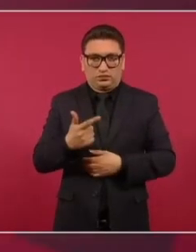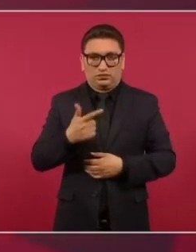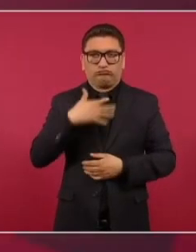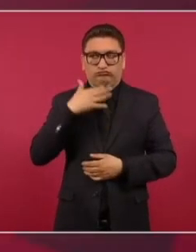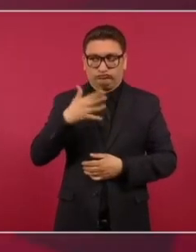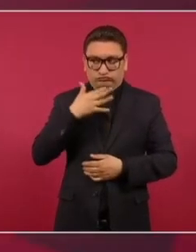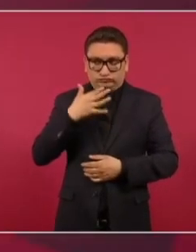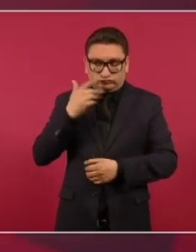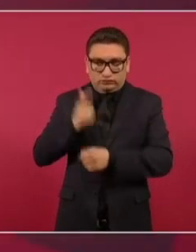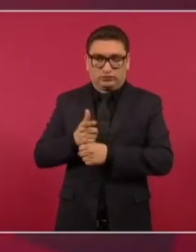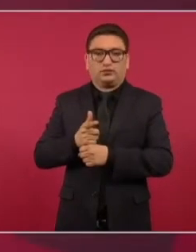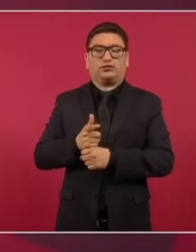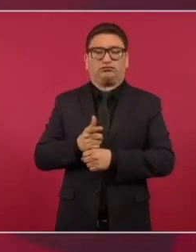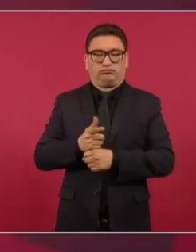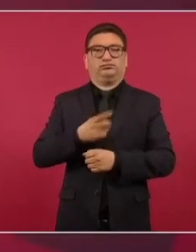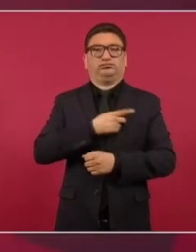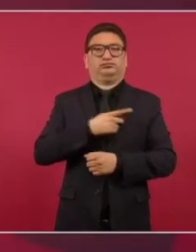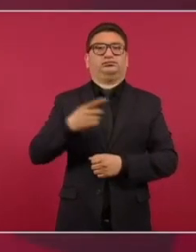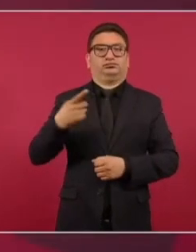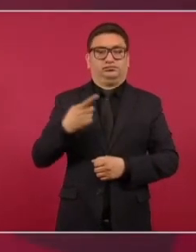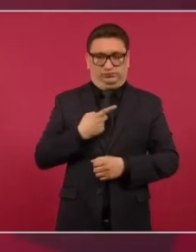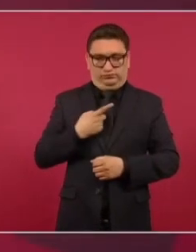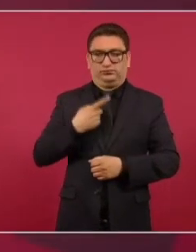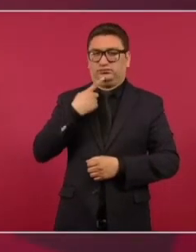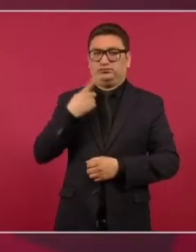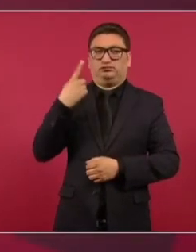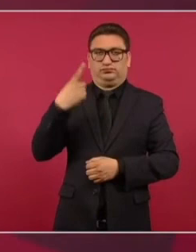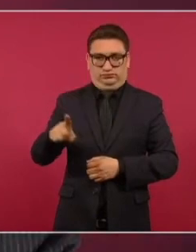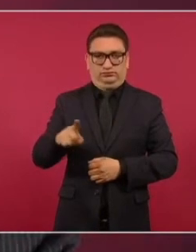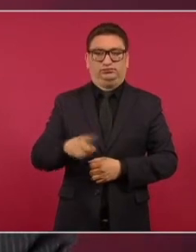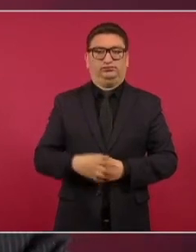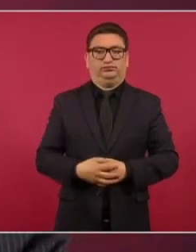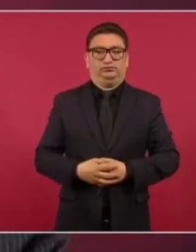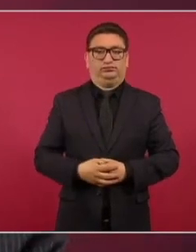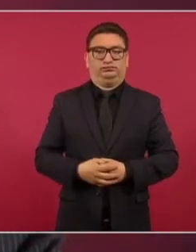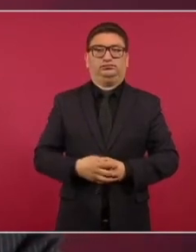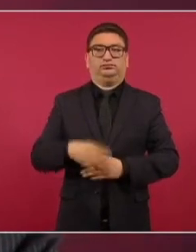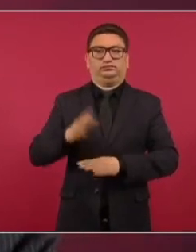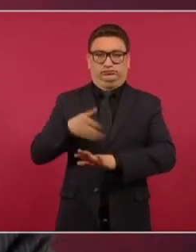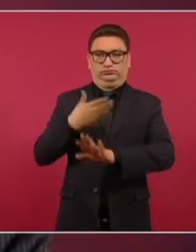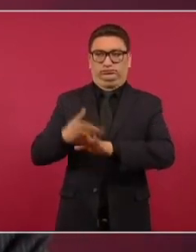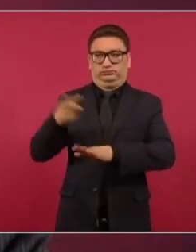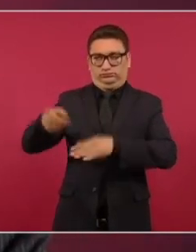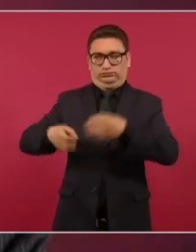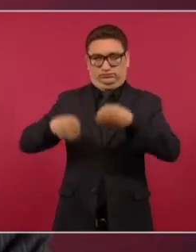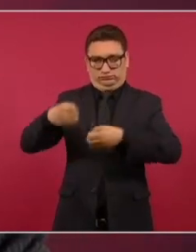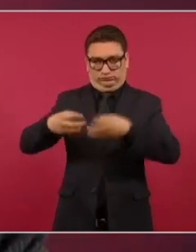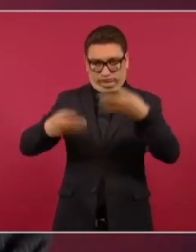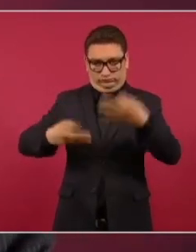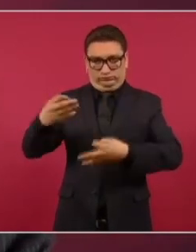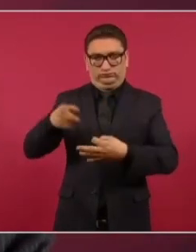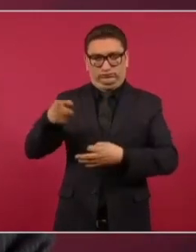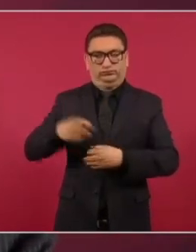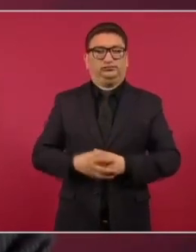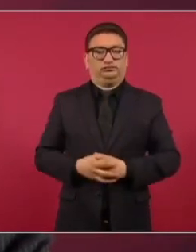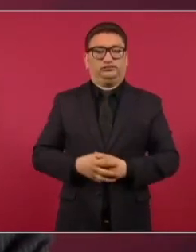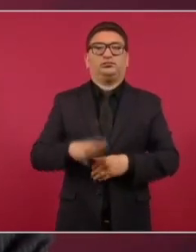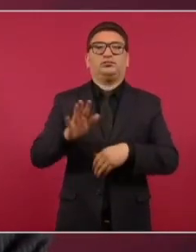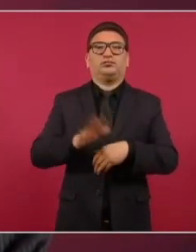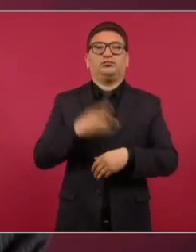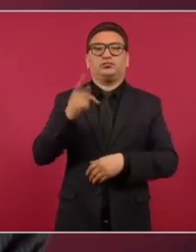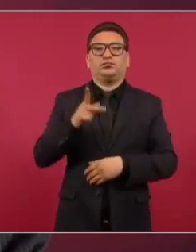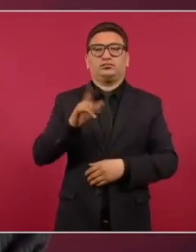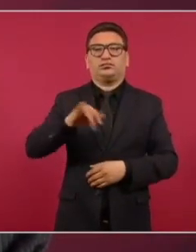corrupción, hay que presentar denuncias contra los jueces si no actúa el Poder